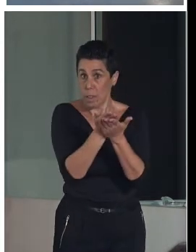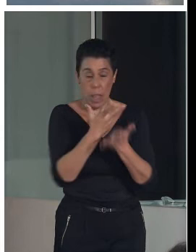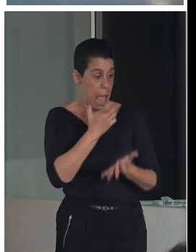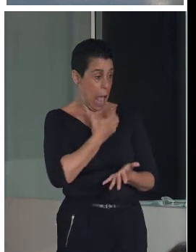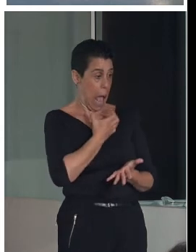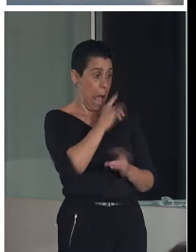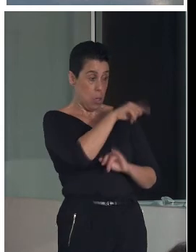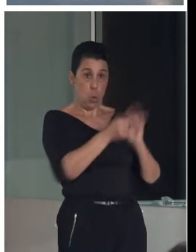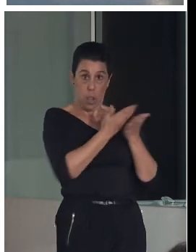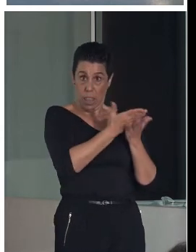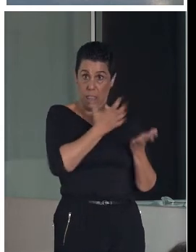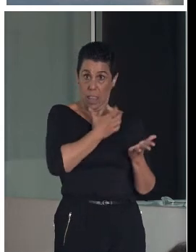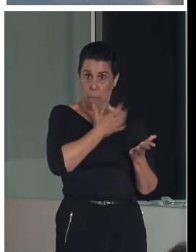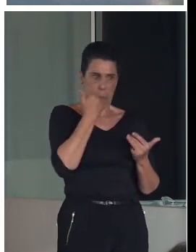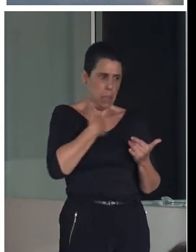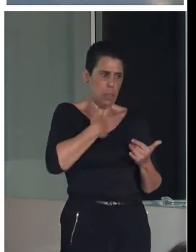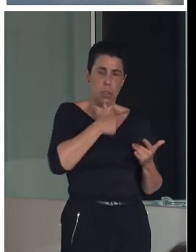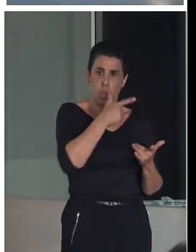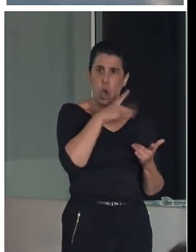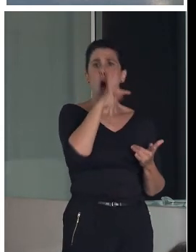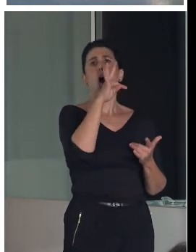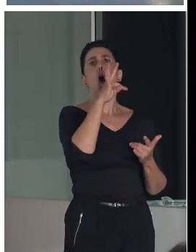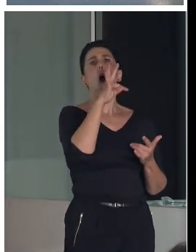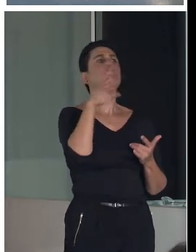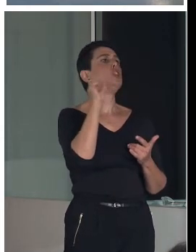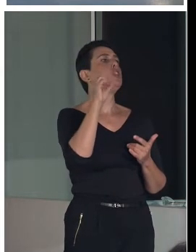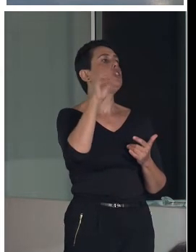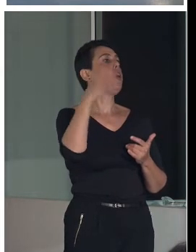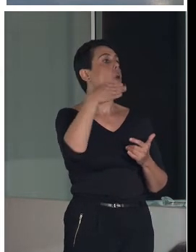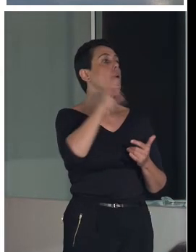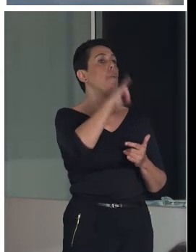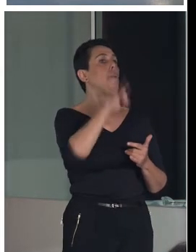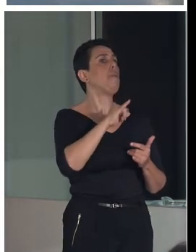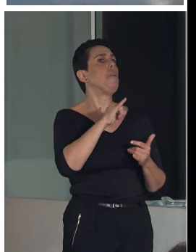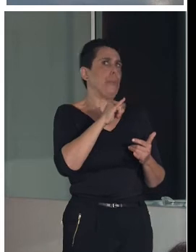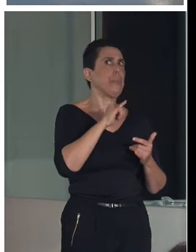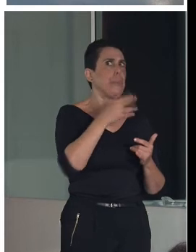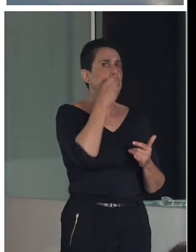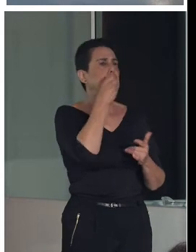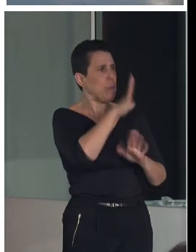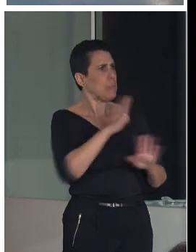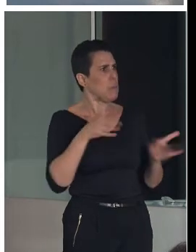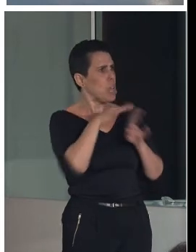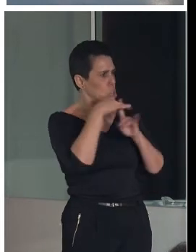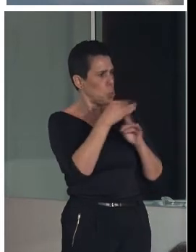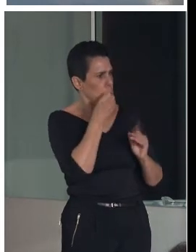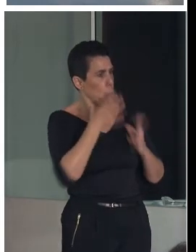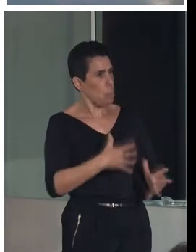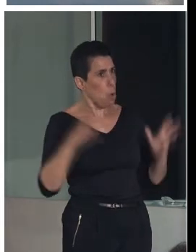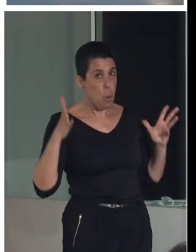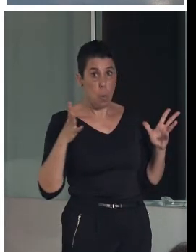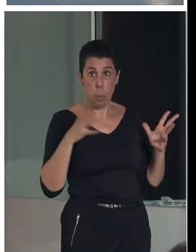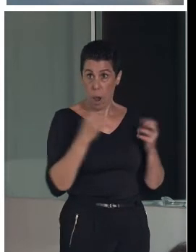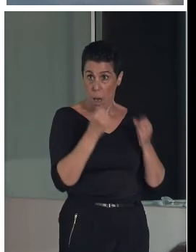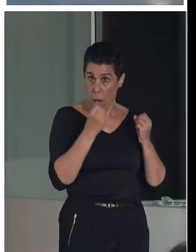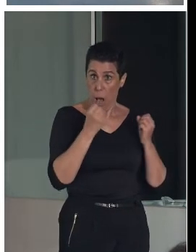muy bien posicionado a nivel administración y, sobre todo, a nivel político. Este alcalde de Tobed, que quería hacer